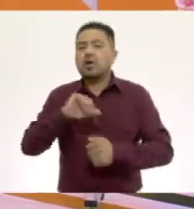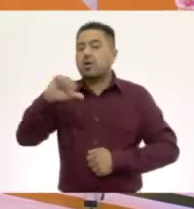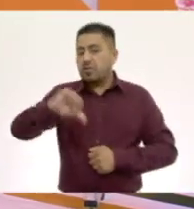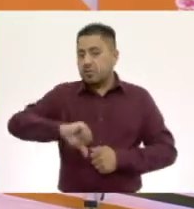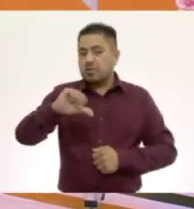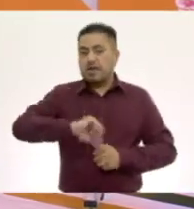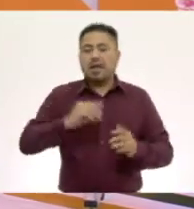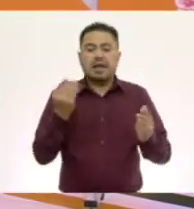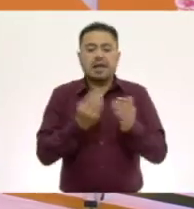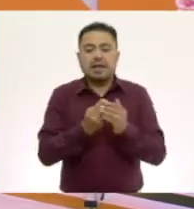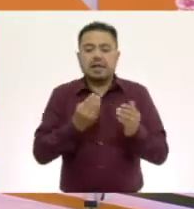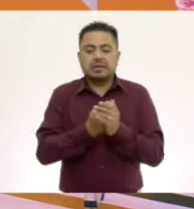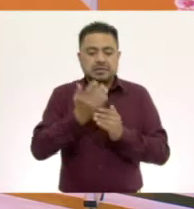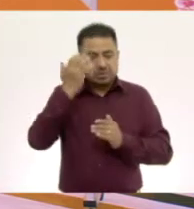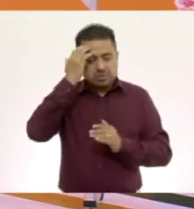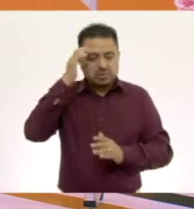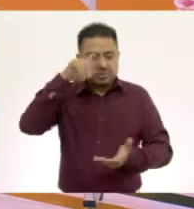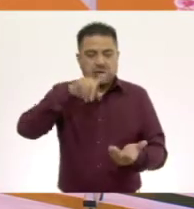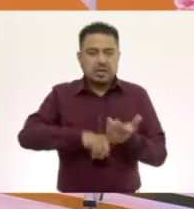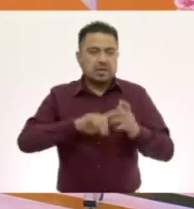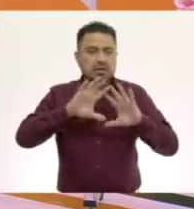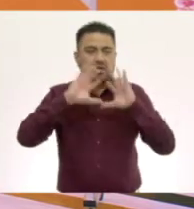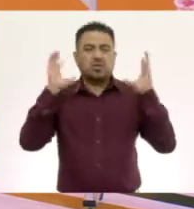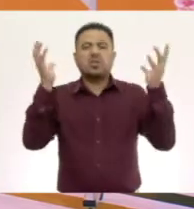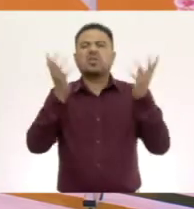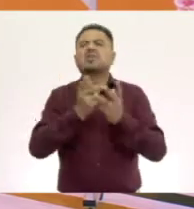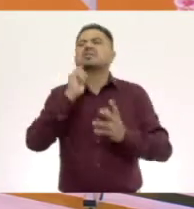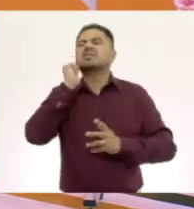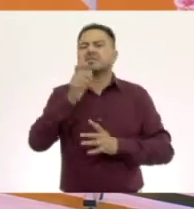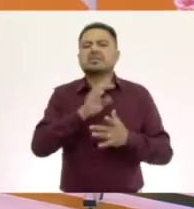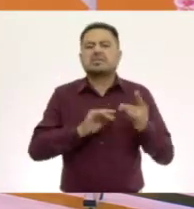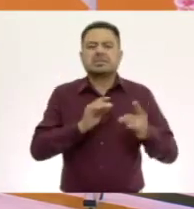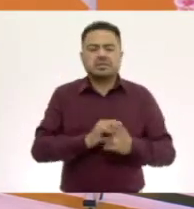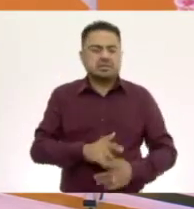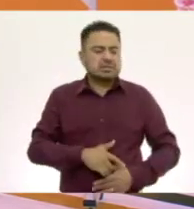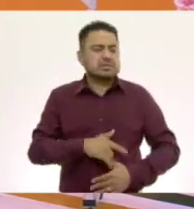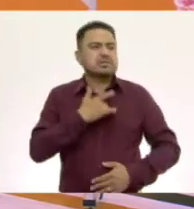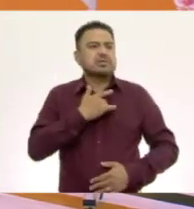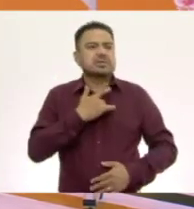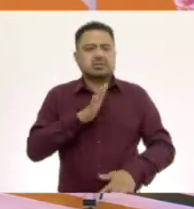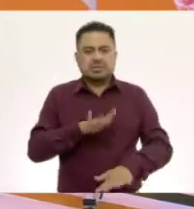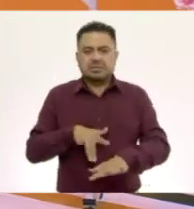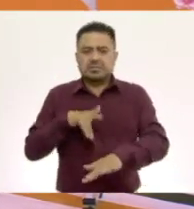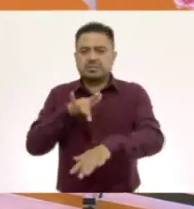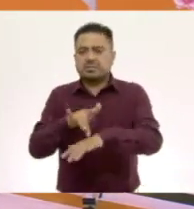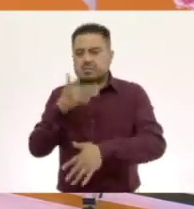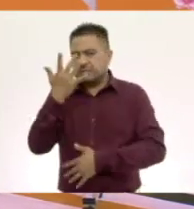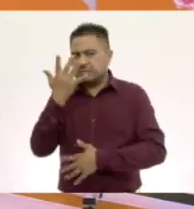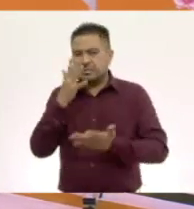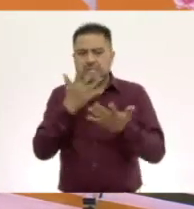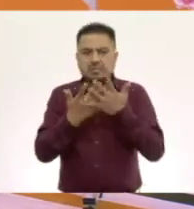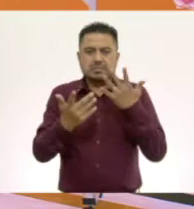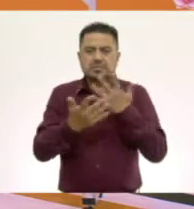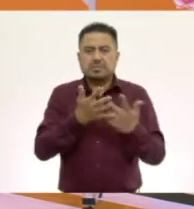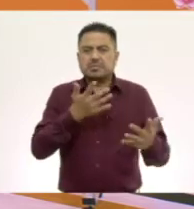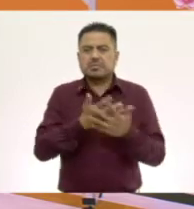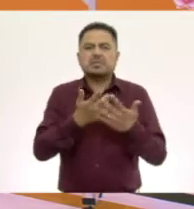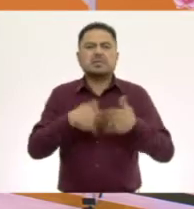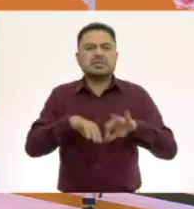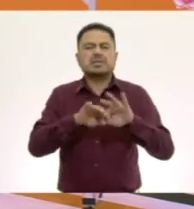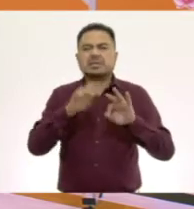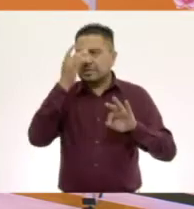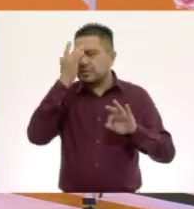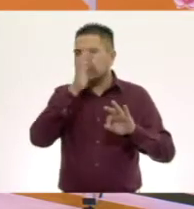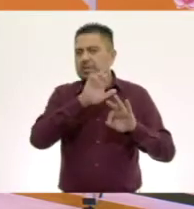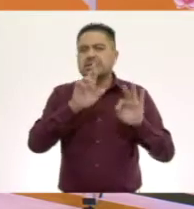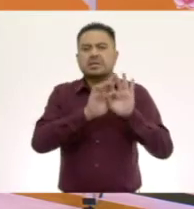en nuestra clase de Conocimiento del Medio vamos a hablar sobre el sentido del tacto. Vamos a reconocer la importancia y